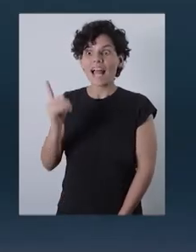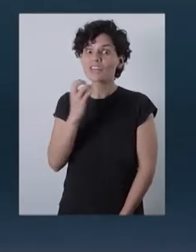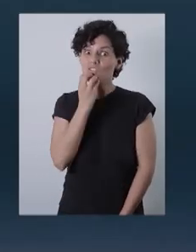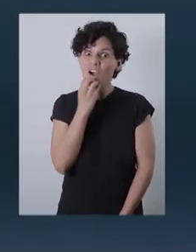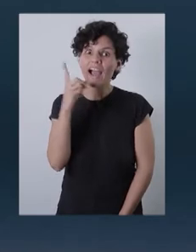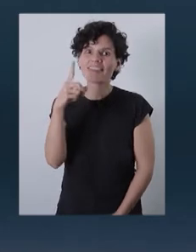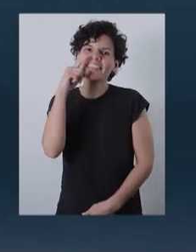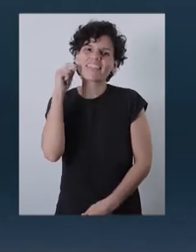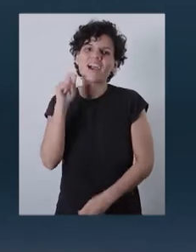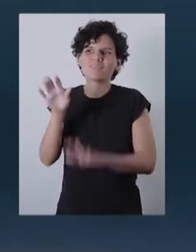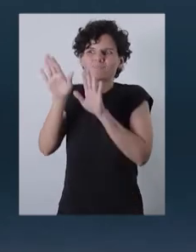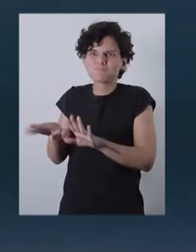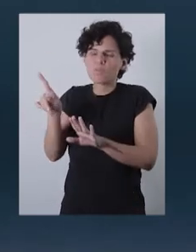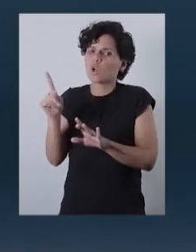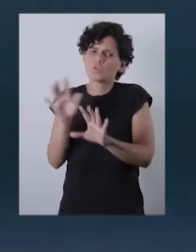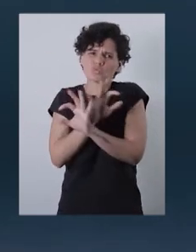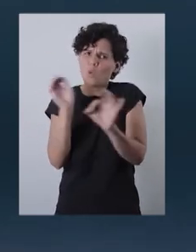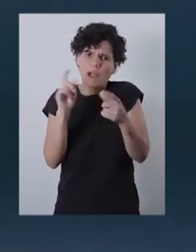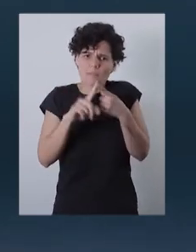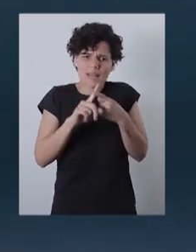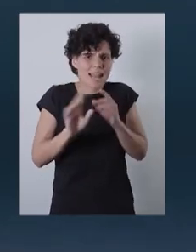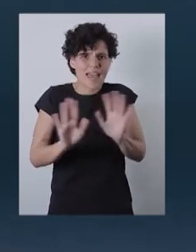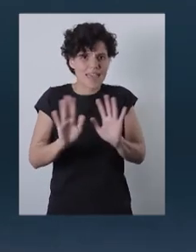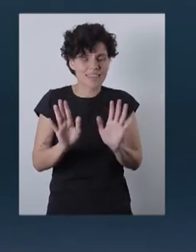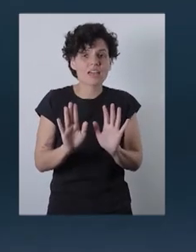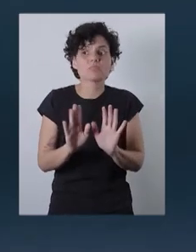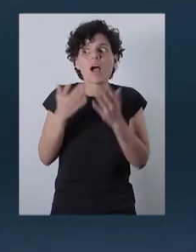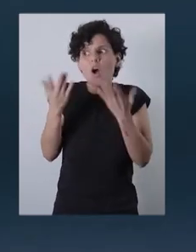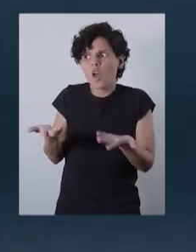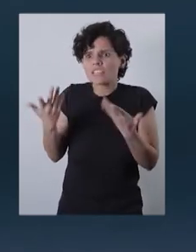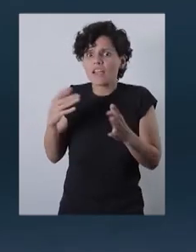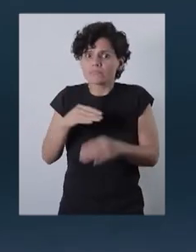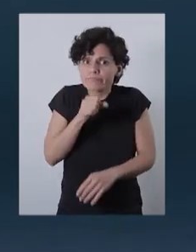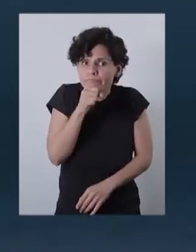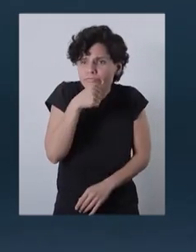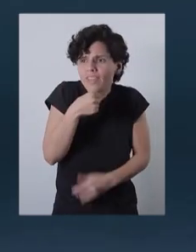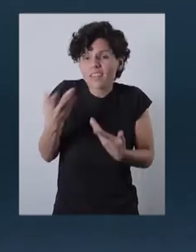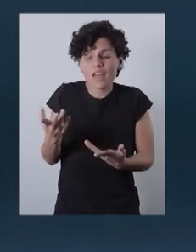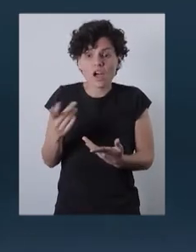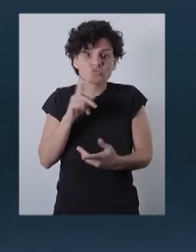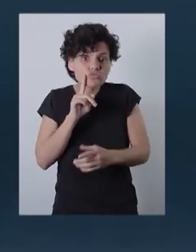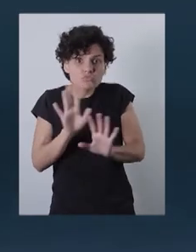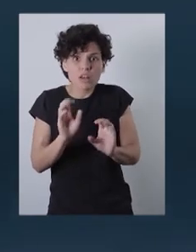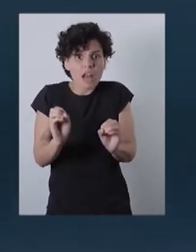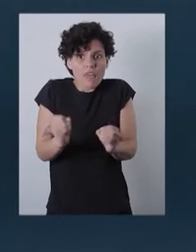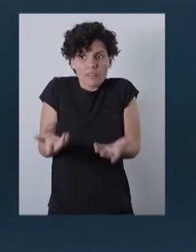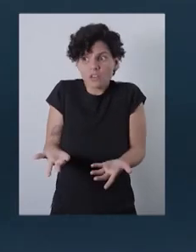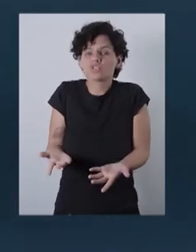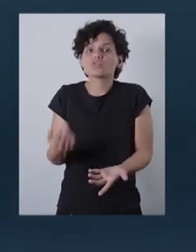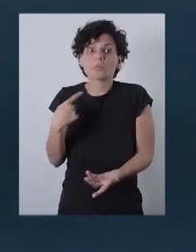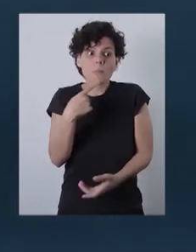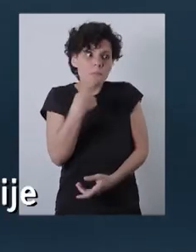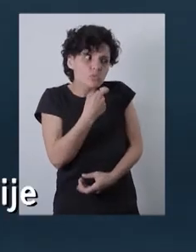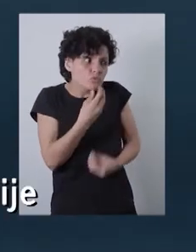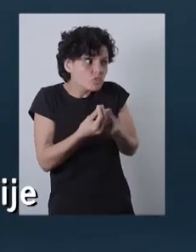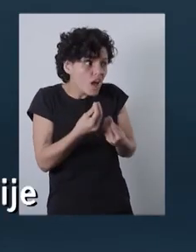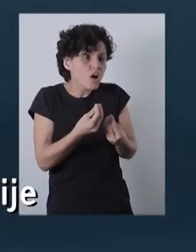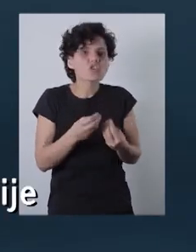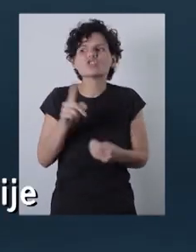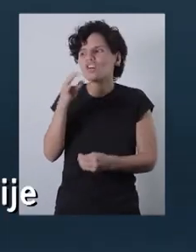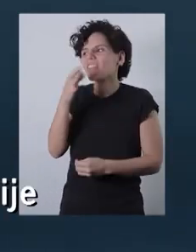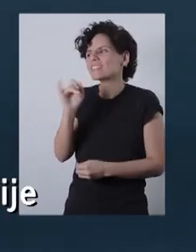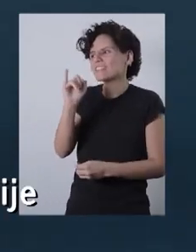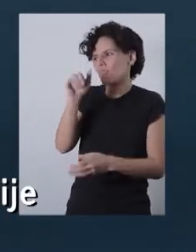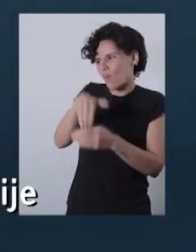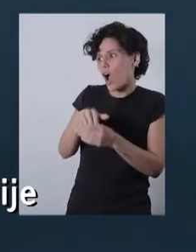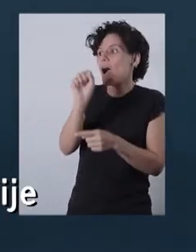Yo tengo una tía en Antofagasta que nunca ha participado en nada, pero ahora ya viejita y no tiene nada. Entonces me dijo, ¿qué hago? Me dijo, y yo le dije, tiene